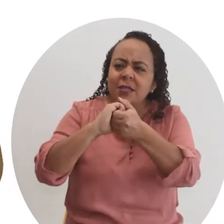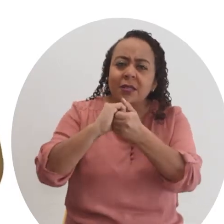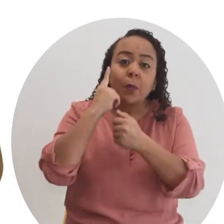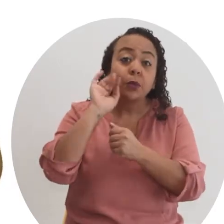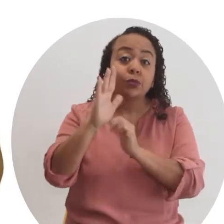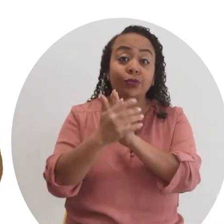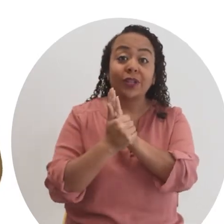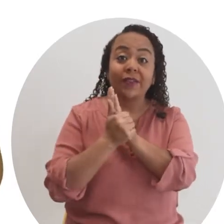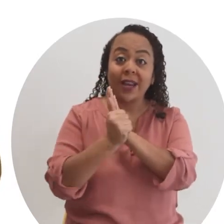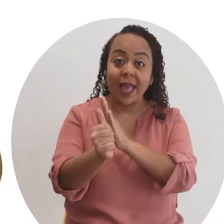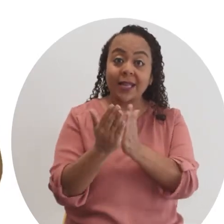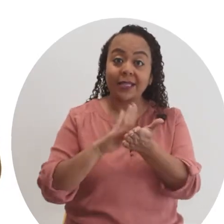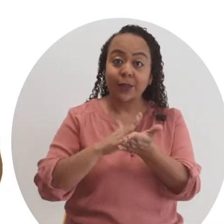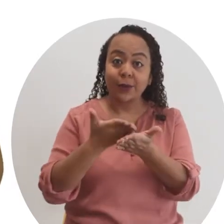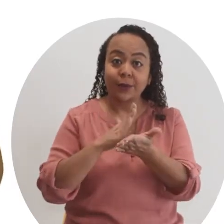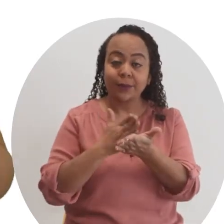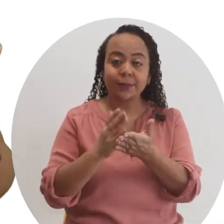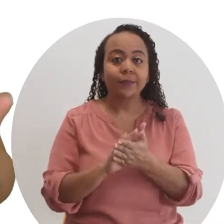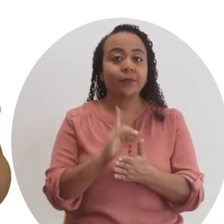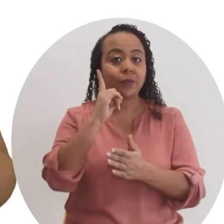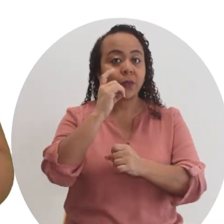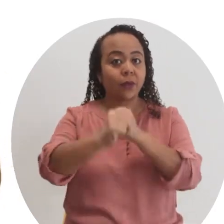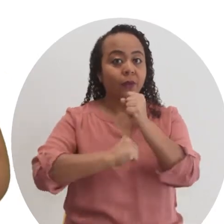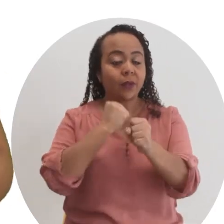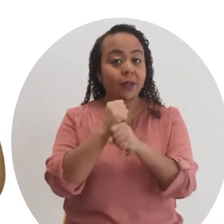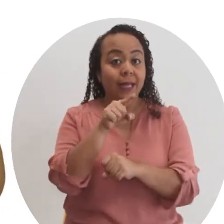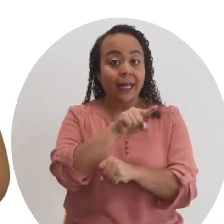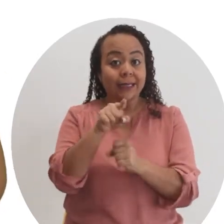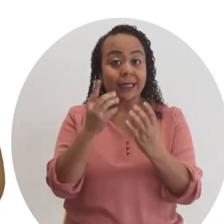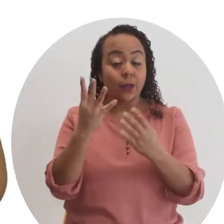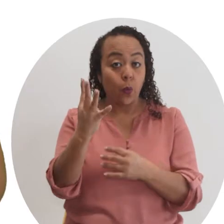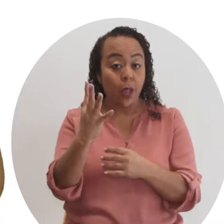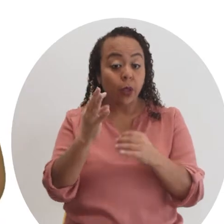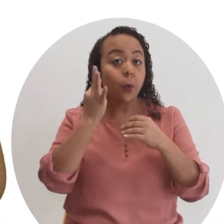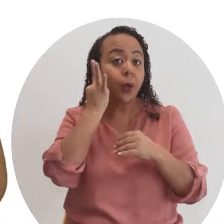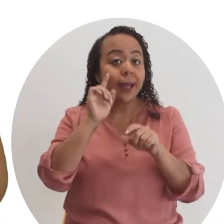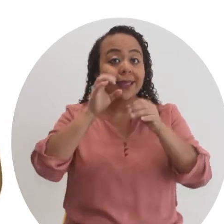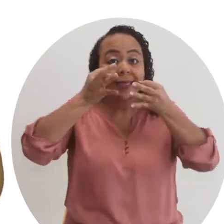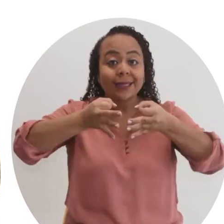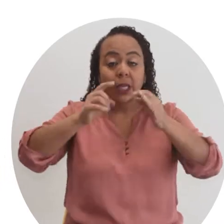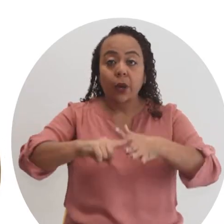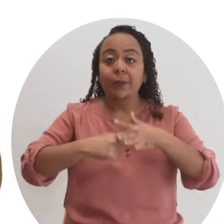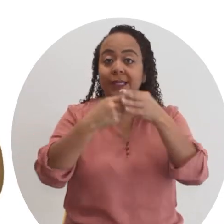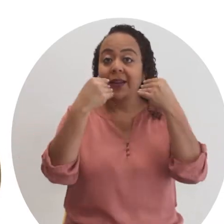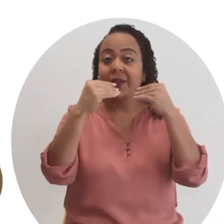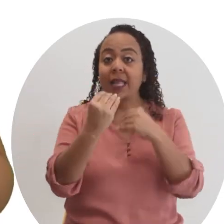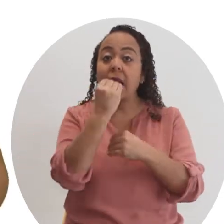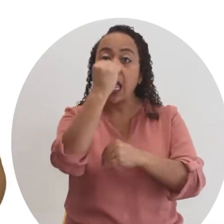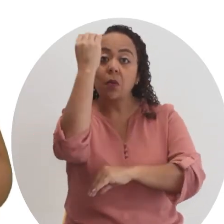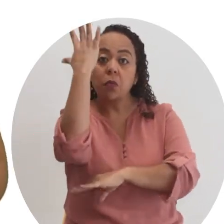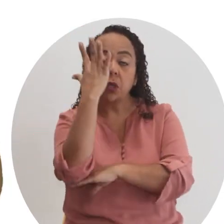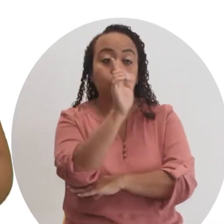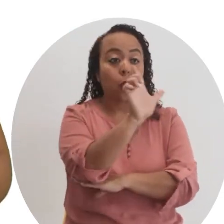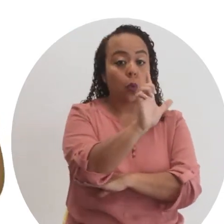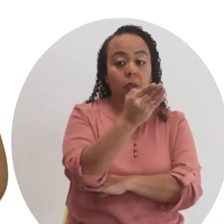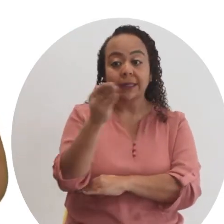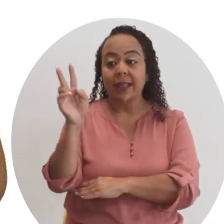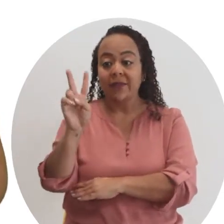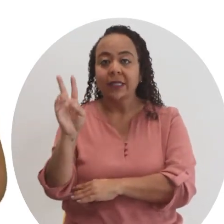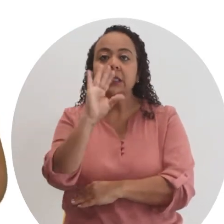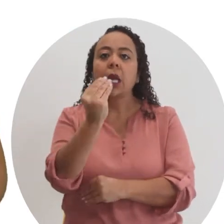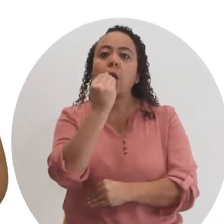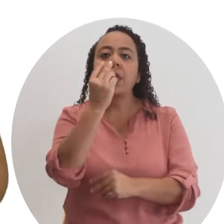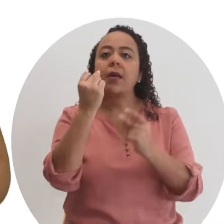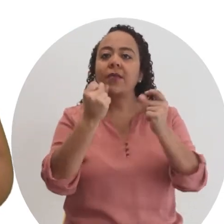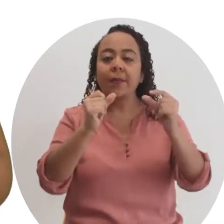felicita por sus habilidades en la cocina. Hace un año, estas cuatro mujeres decidieron empezar a vender almuerzos entre semana y